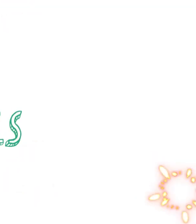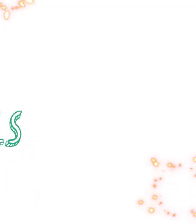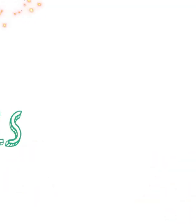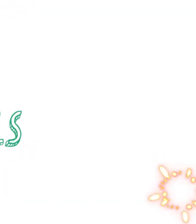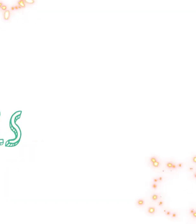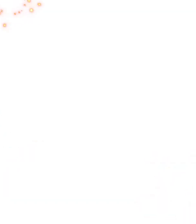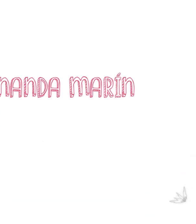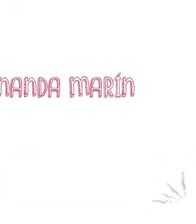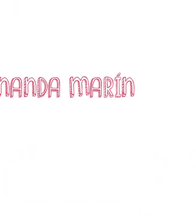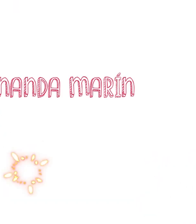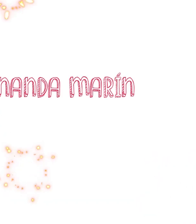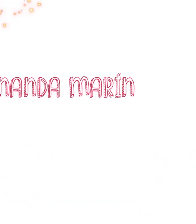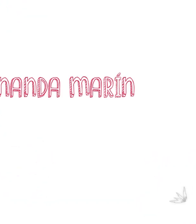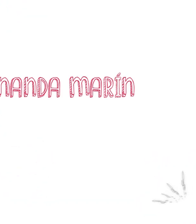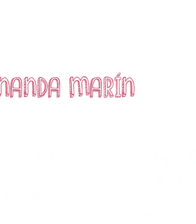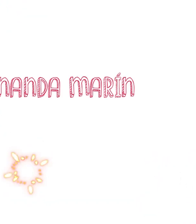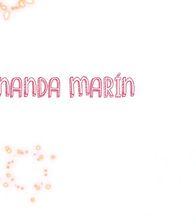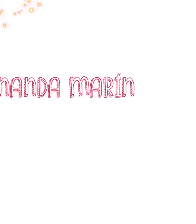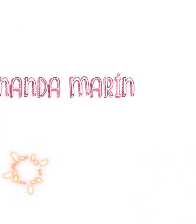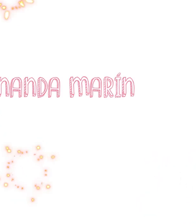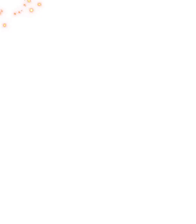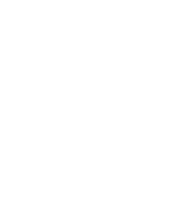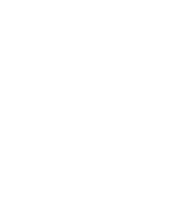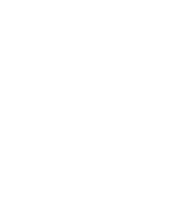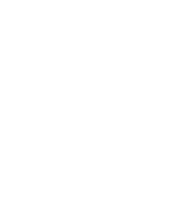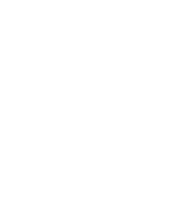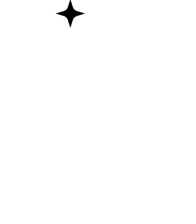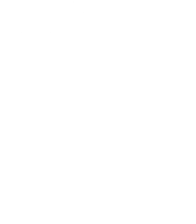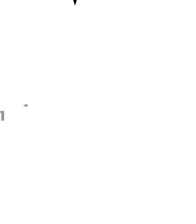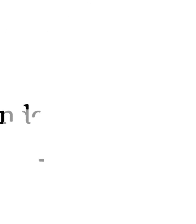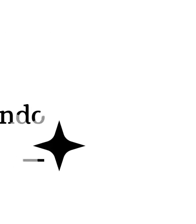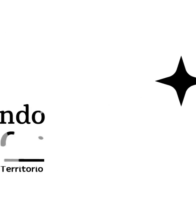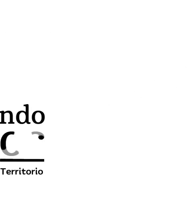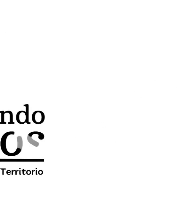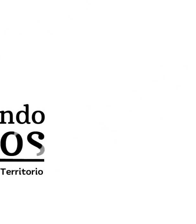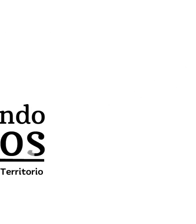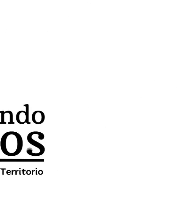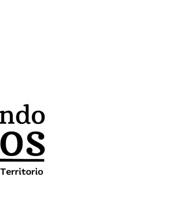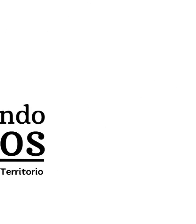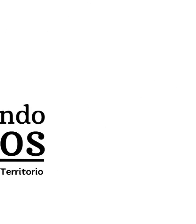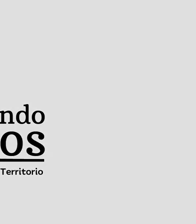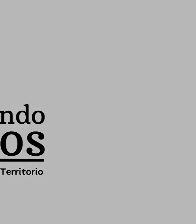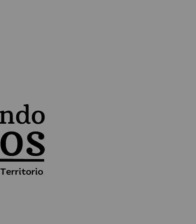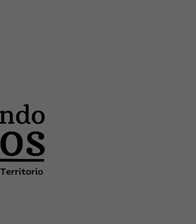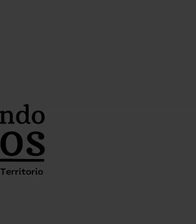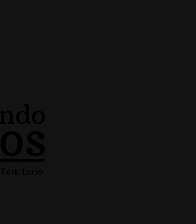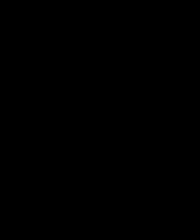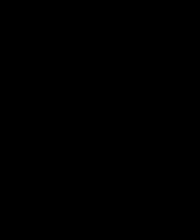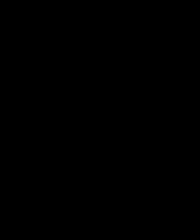Voces Margarita Niña y Margarita Autista Fernanda Marín Abuela Miguelito Diego Dalmagro y Domingo Gilberto Salcedo Rescatando sueños Memoria, identidad y